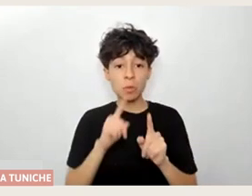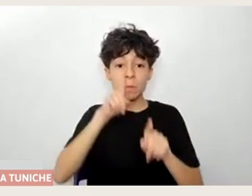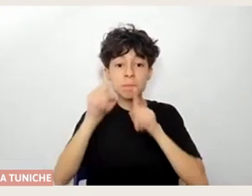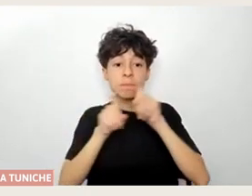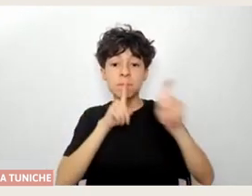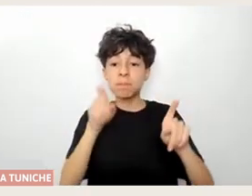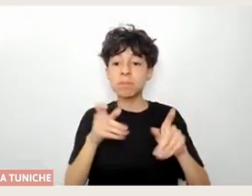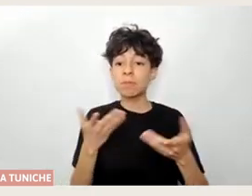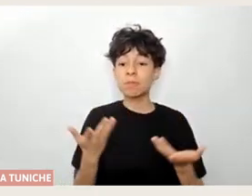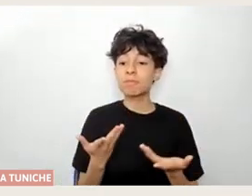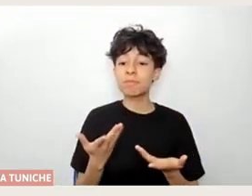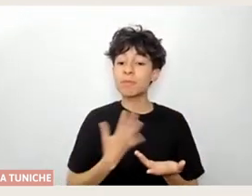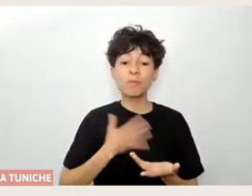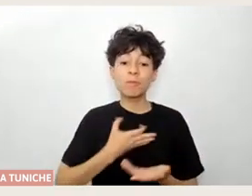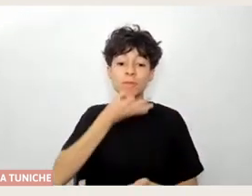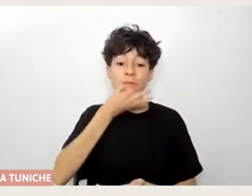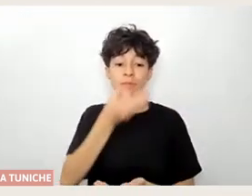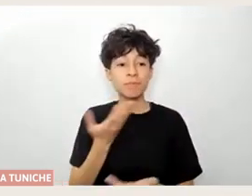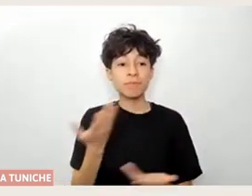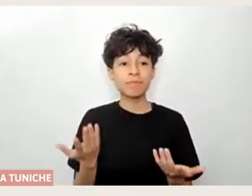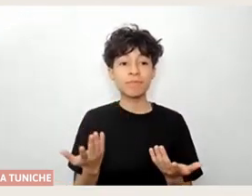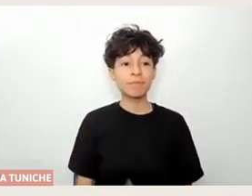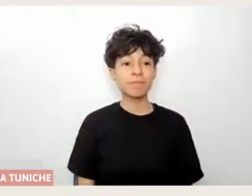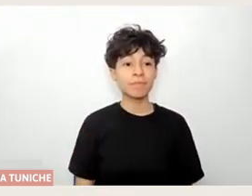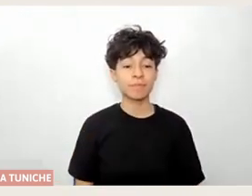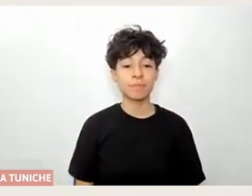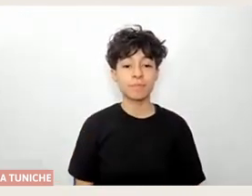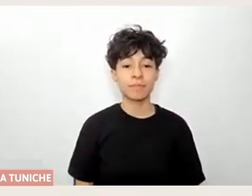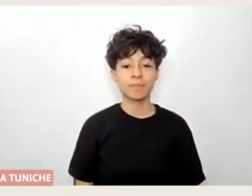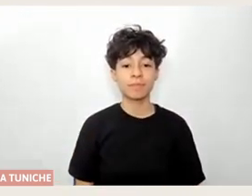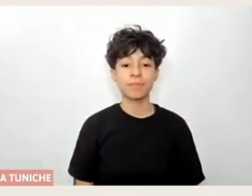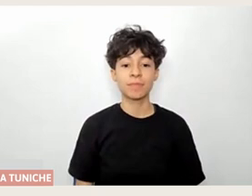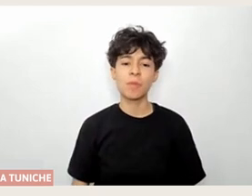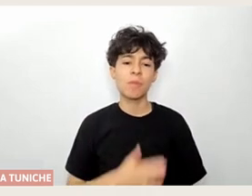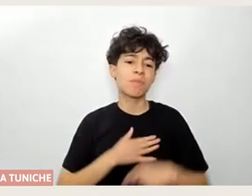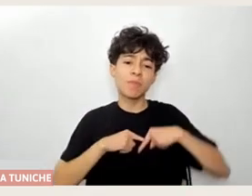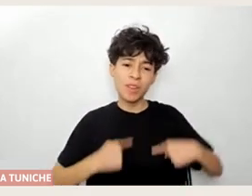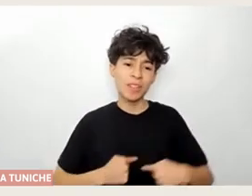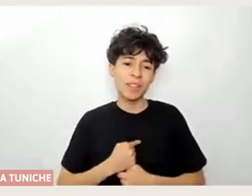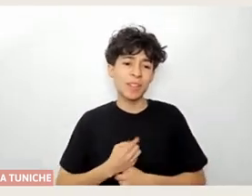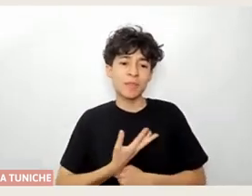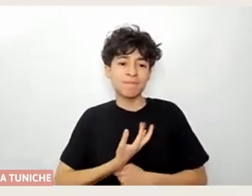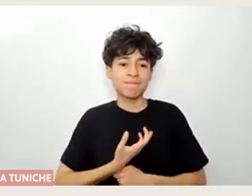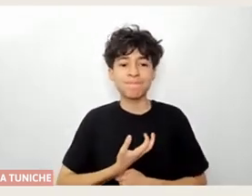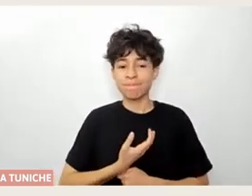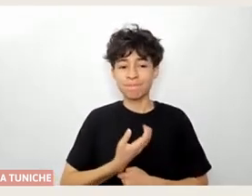le queda algo más que decir que le haya quedado en el corazóncito pendiente.